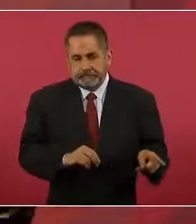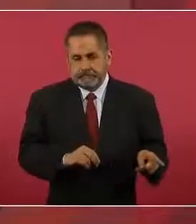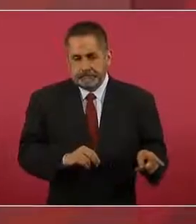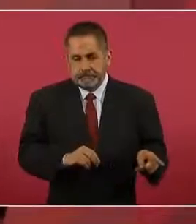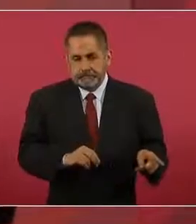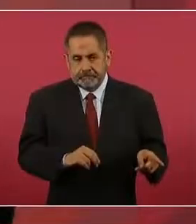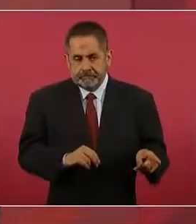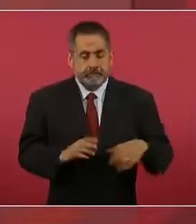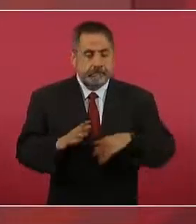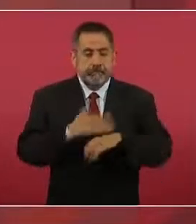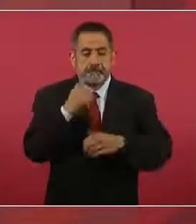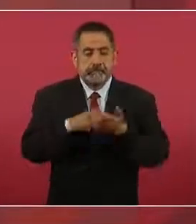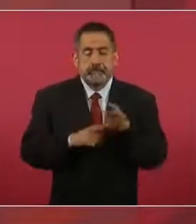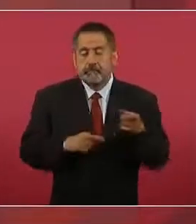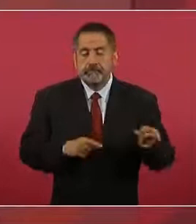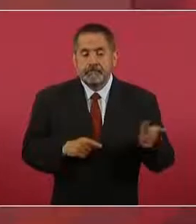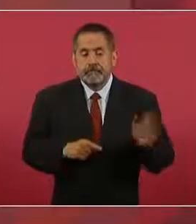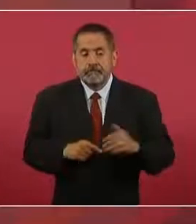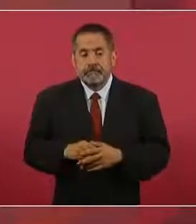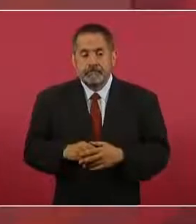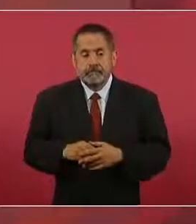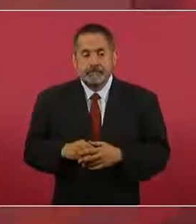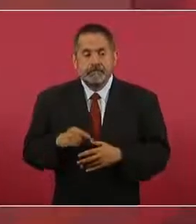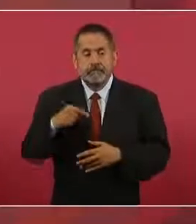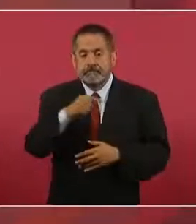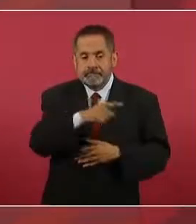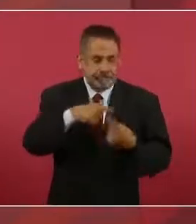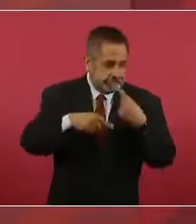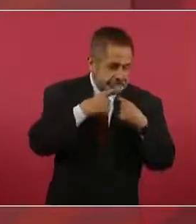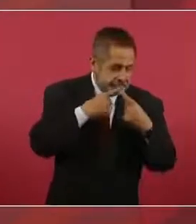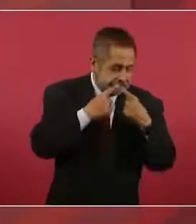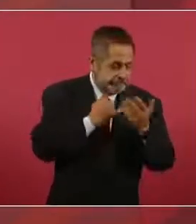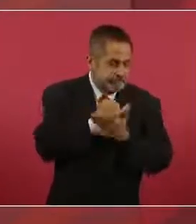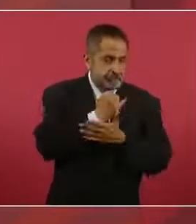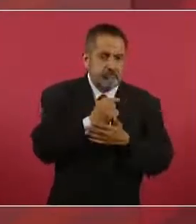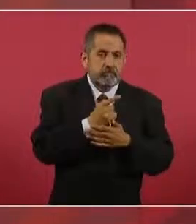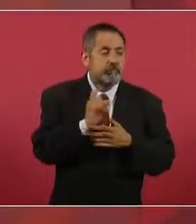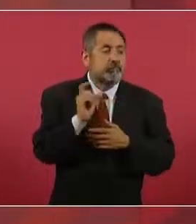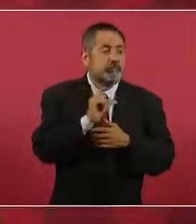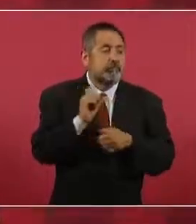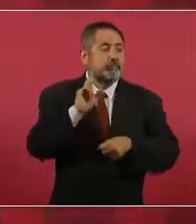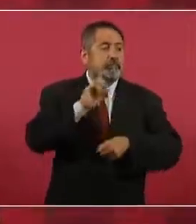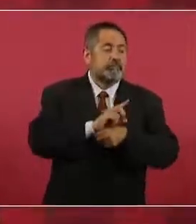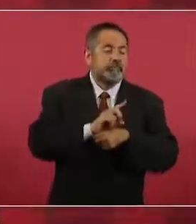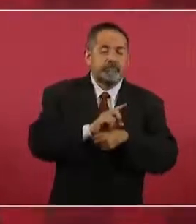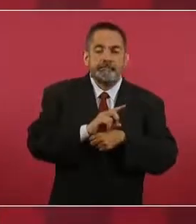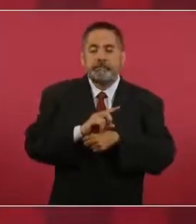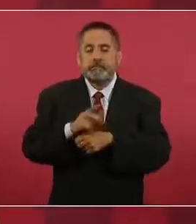ahí se decidía cuándo se ponía en verde